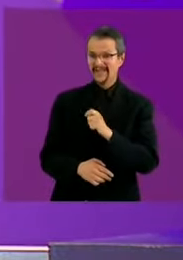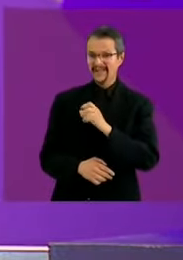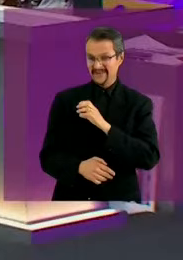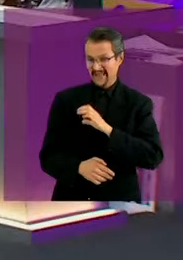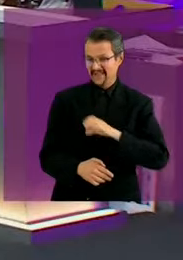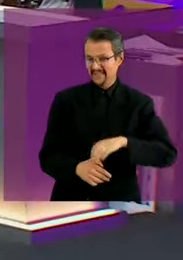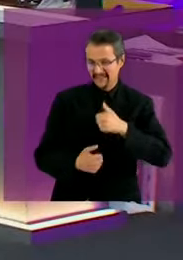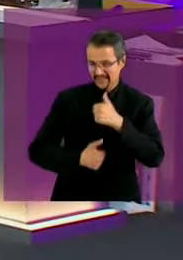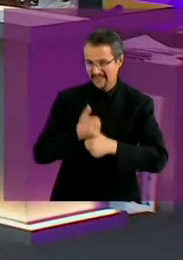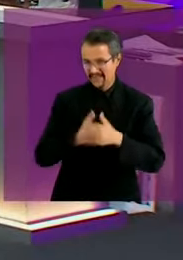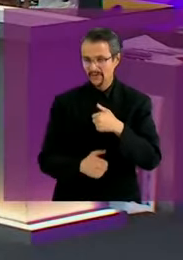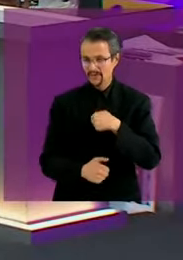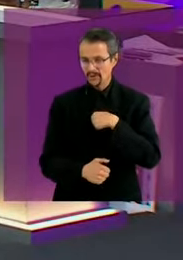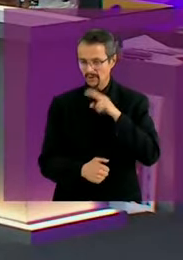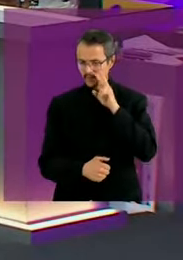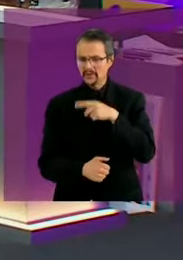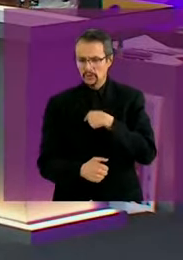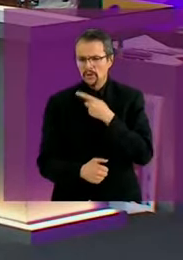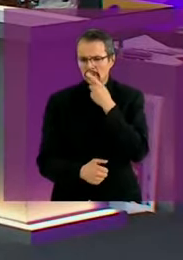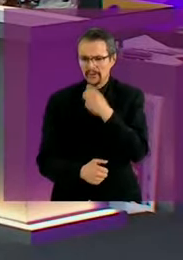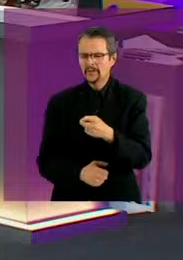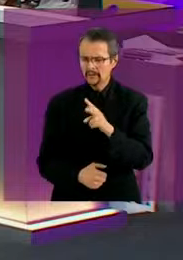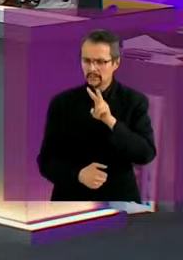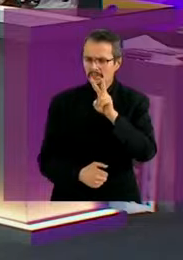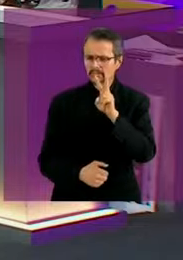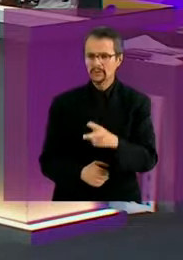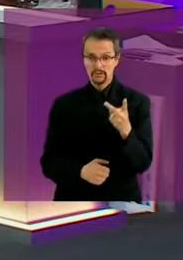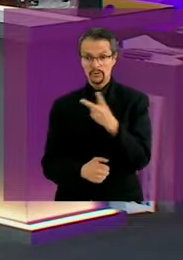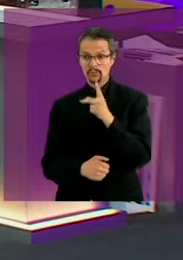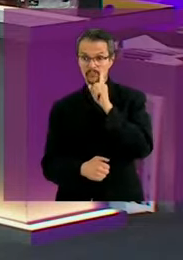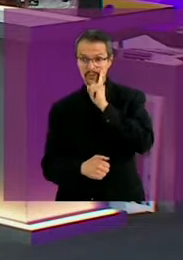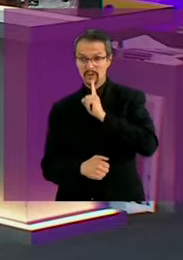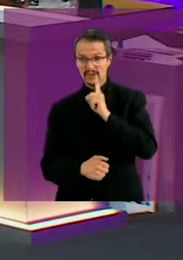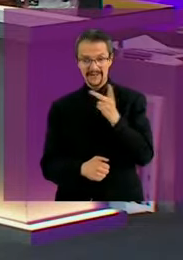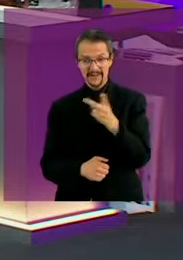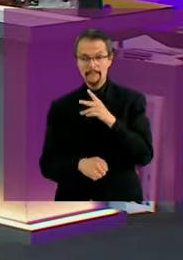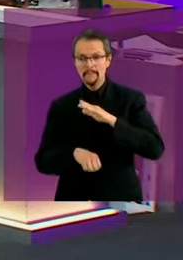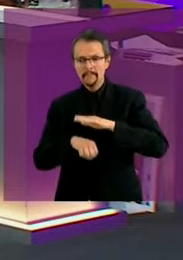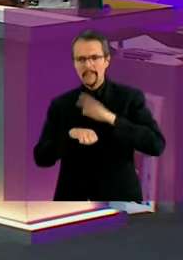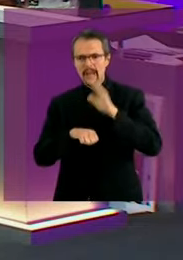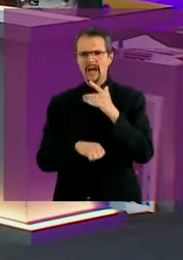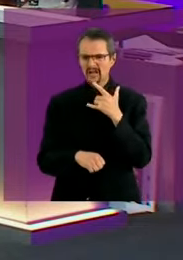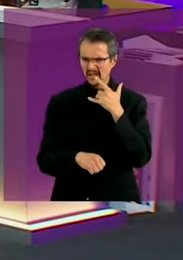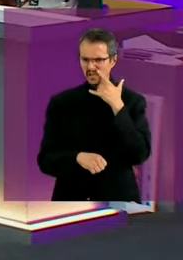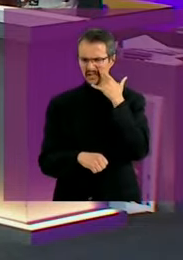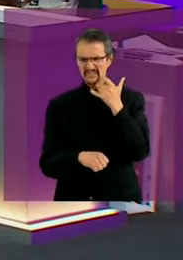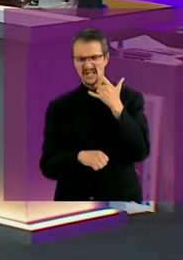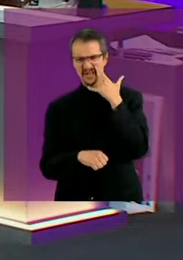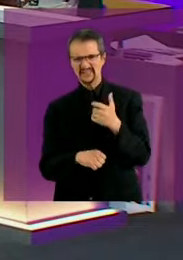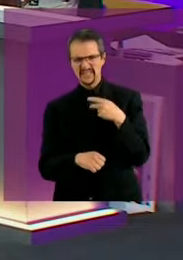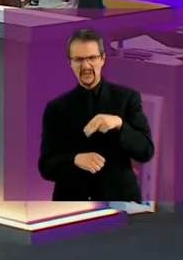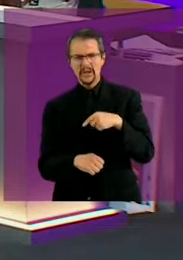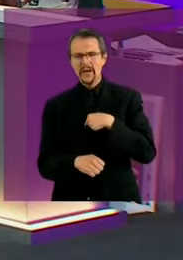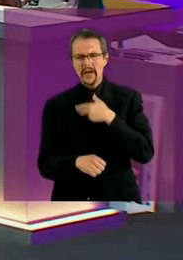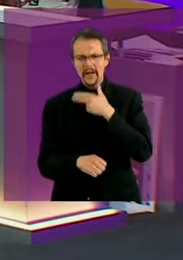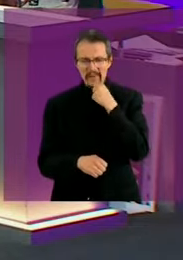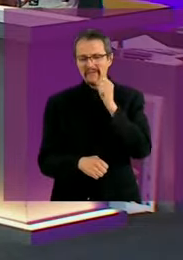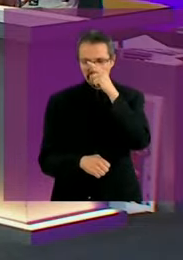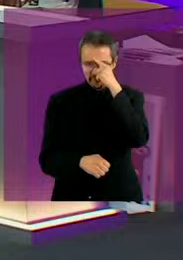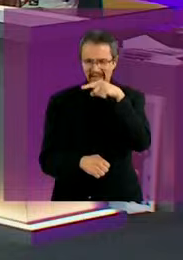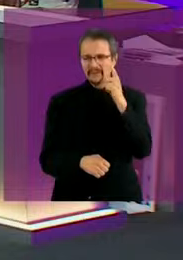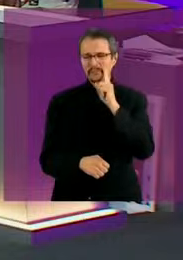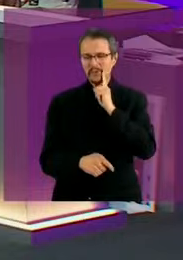que quiero decir aquí es sin duda a ellas les costó mucho más que a mí que a cualquier hombre llegar hasta aquí y me siento